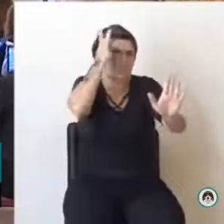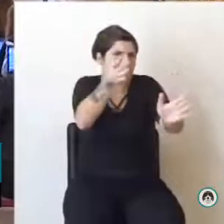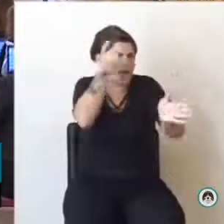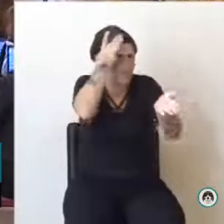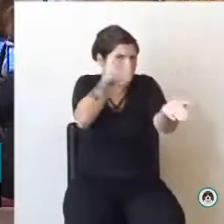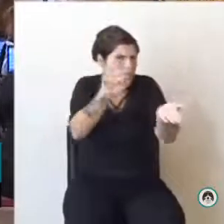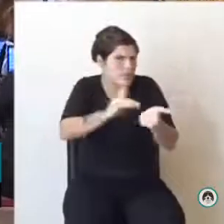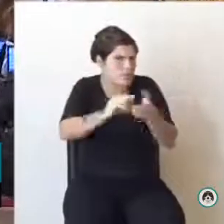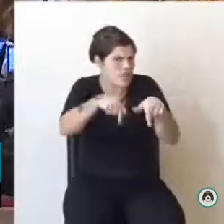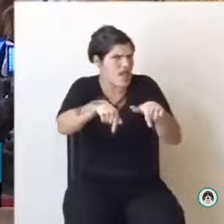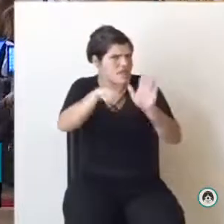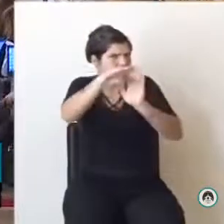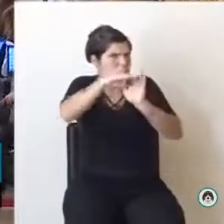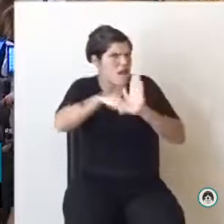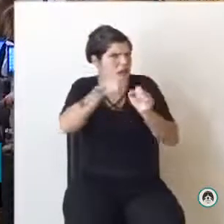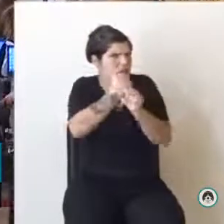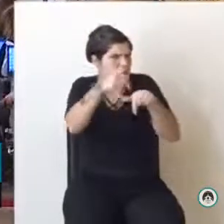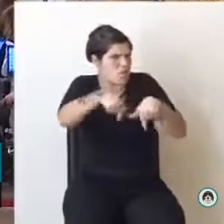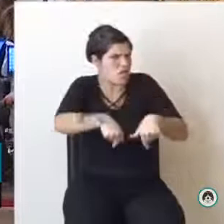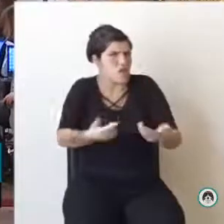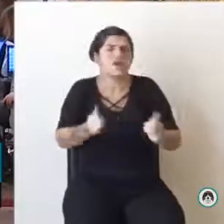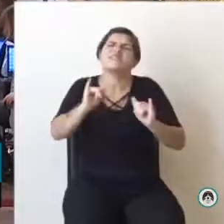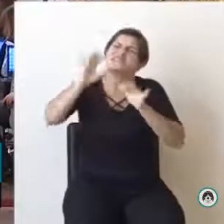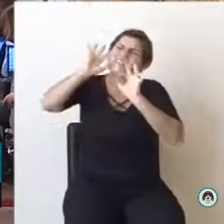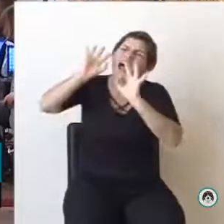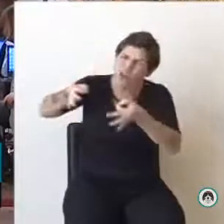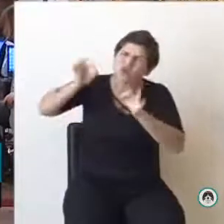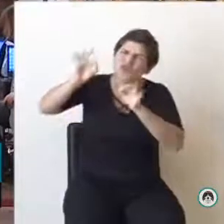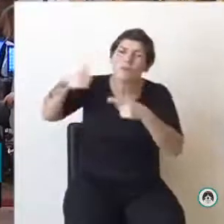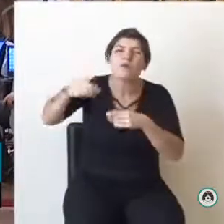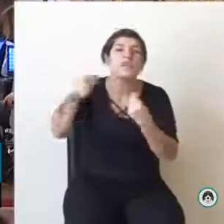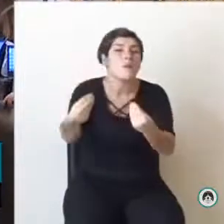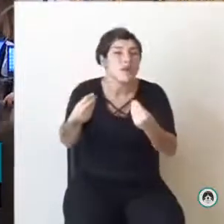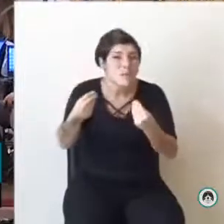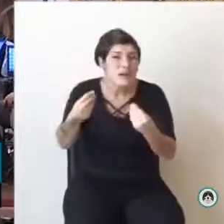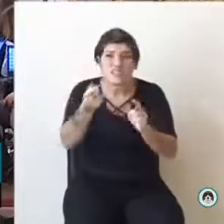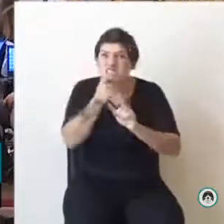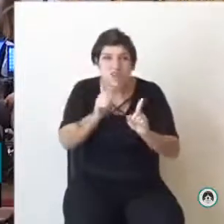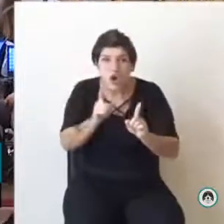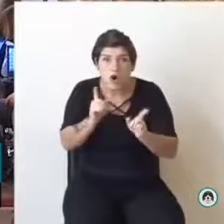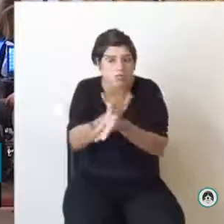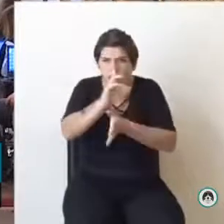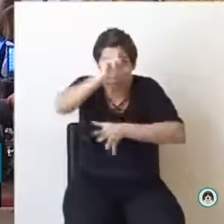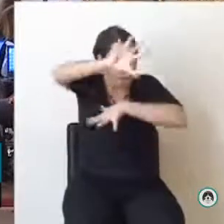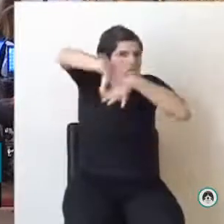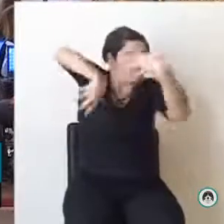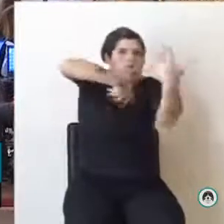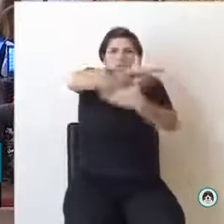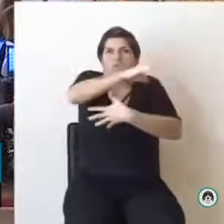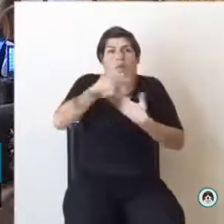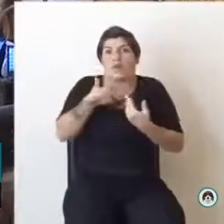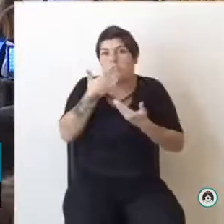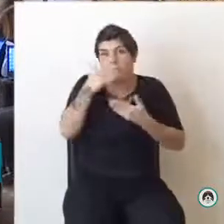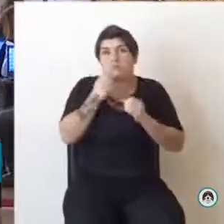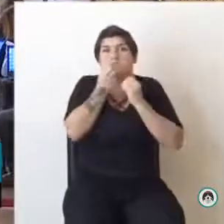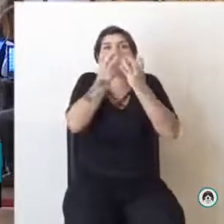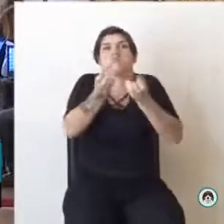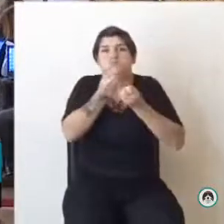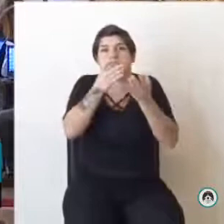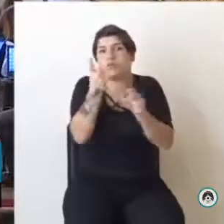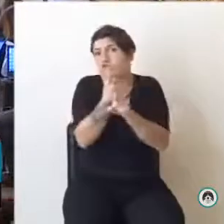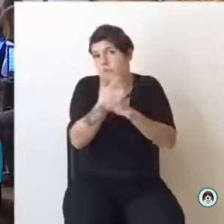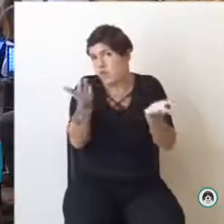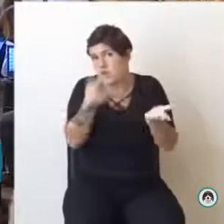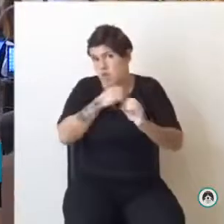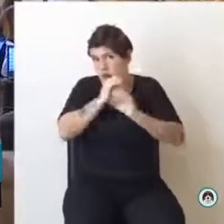diputada, pero es el plan de la voz que está en la voz. pero sabe qué pasa es que se vuelve, sino que no nos podemos manifestar como han dicho otros diputados anteriormente. Ah,